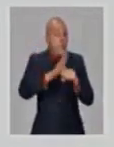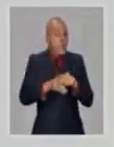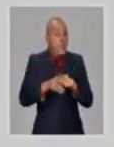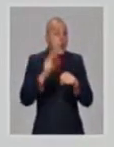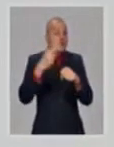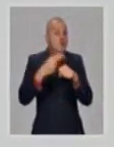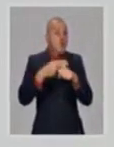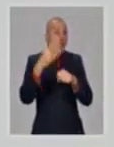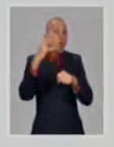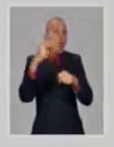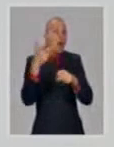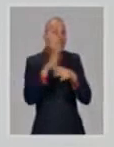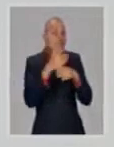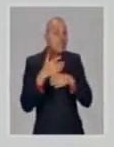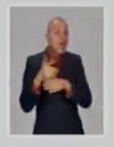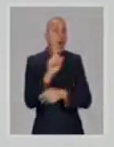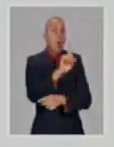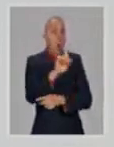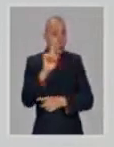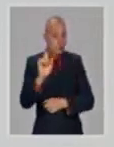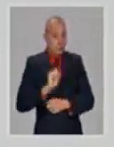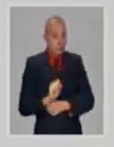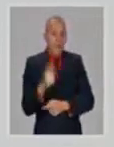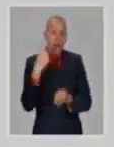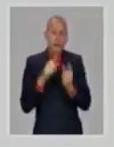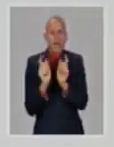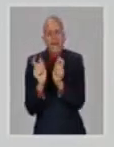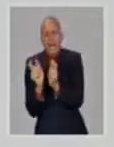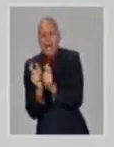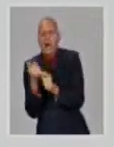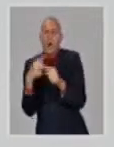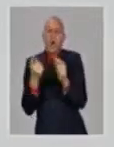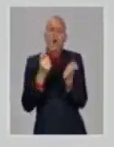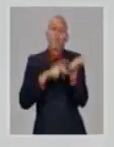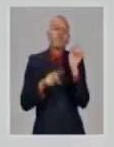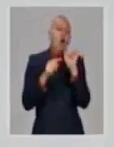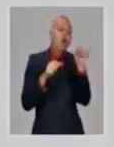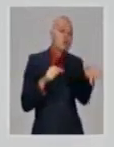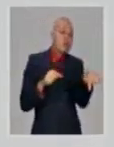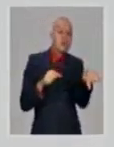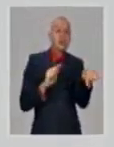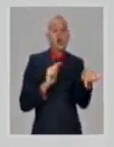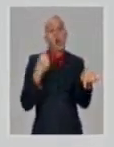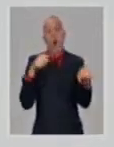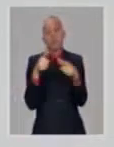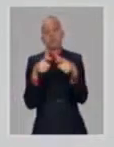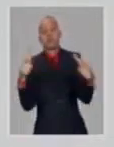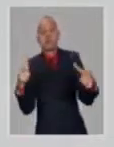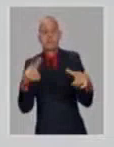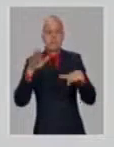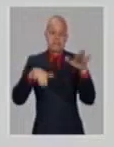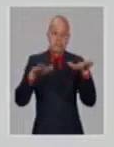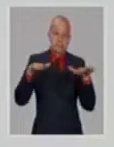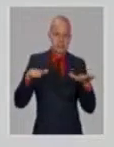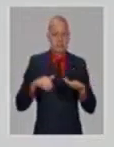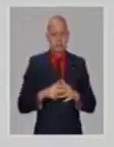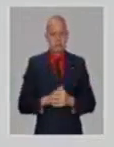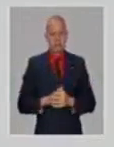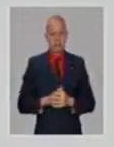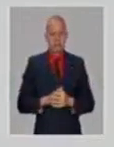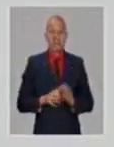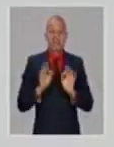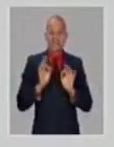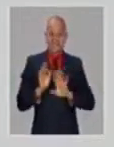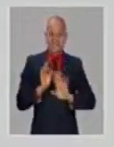nuestro país más fáciles que otras en número y en provincia y esto puede justificar de alguna